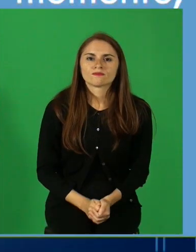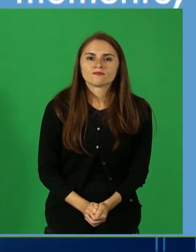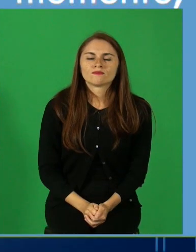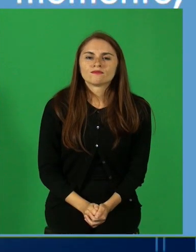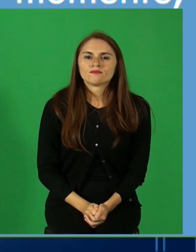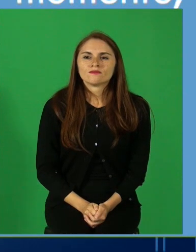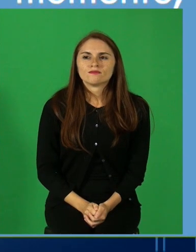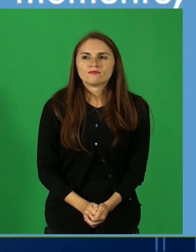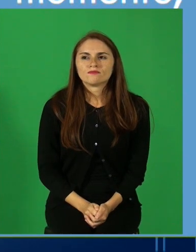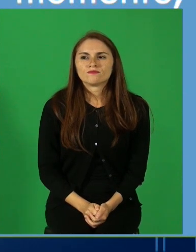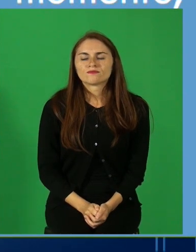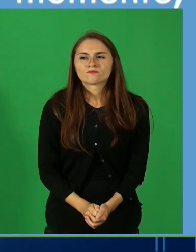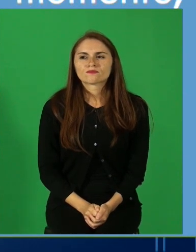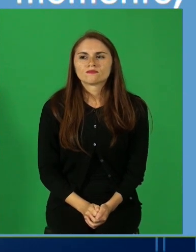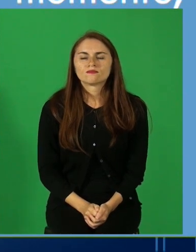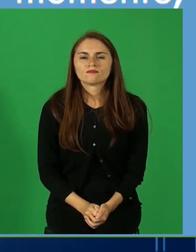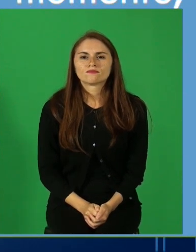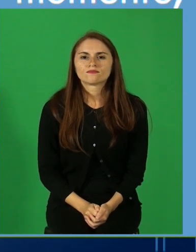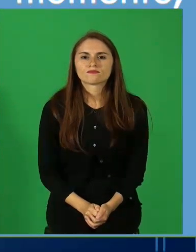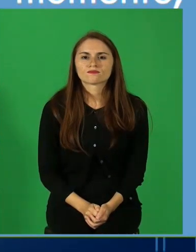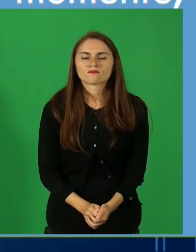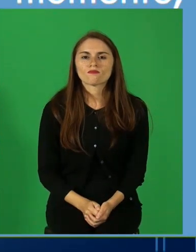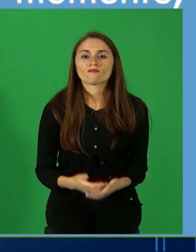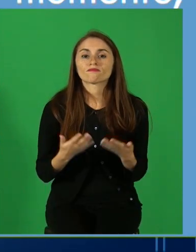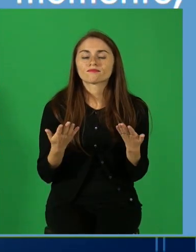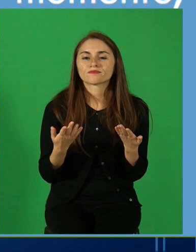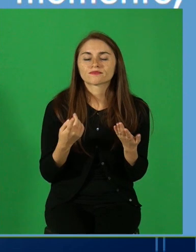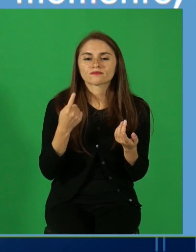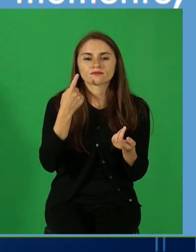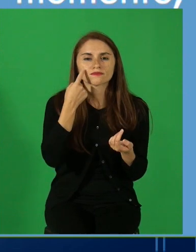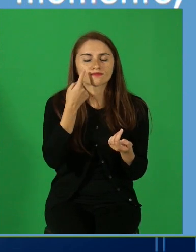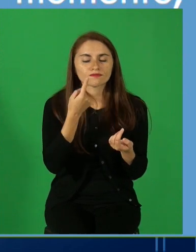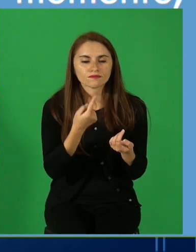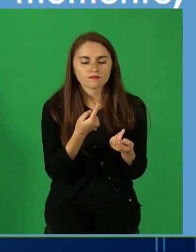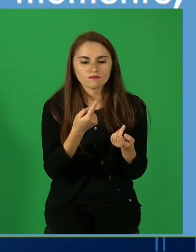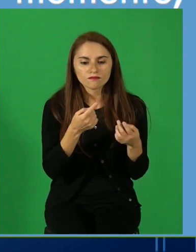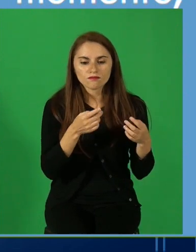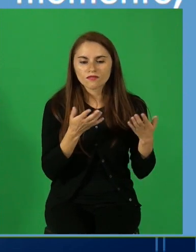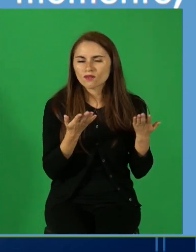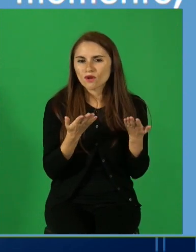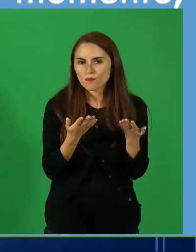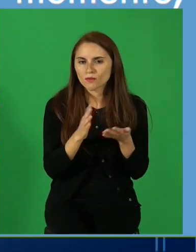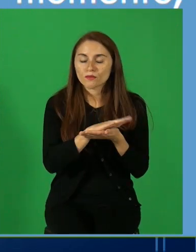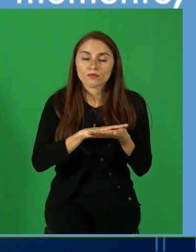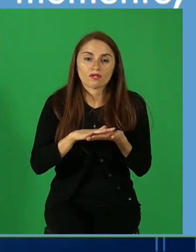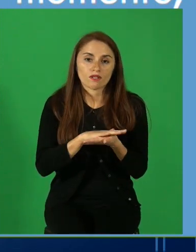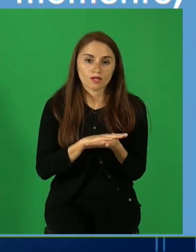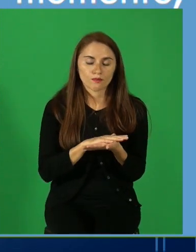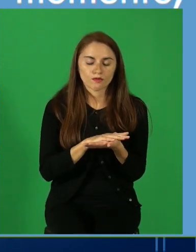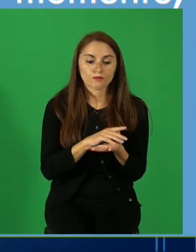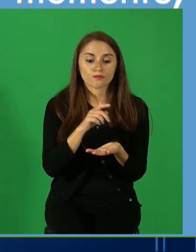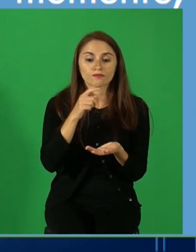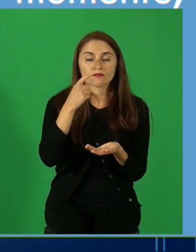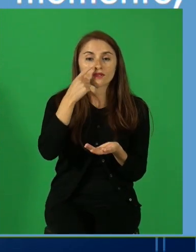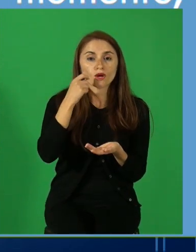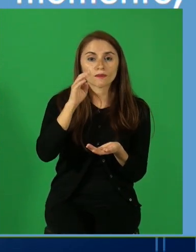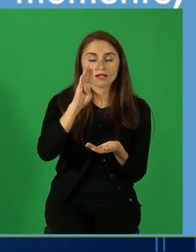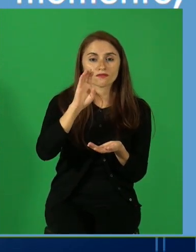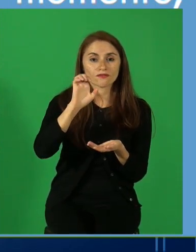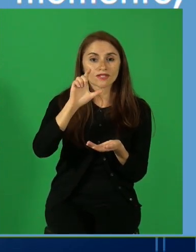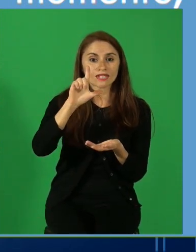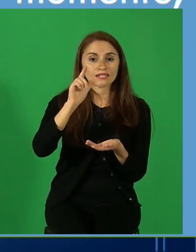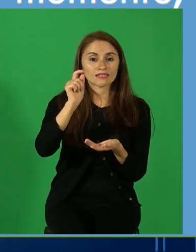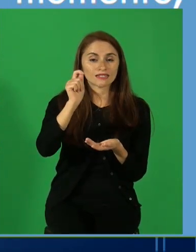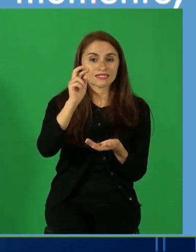relativo dice, exactamente en ese momento, Beltrán, tercera persona,